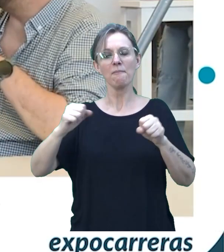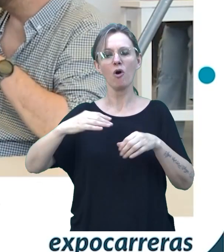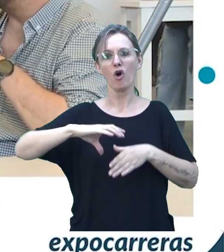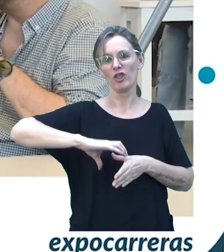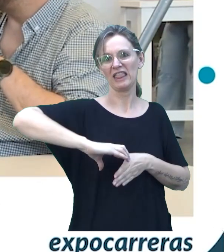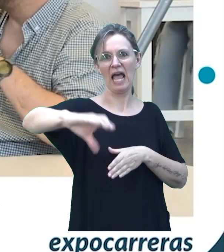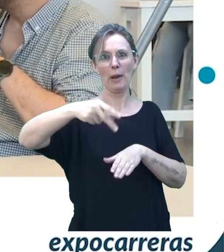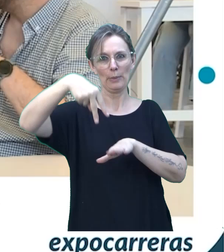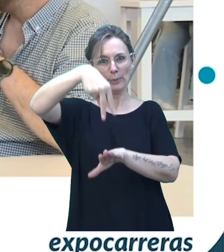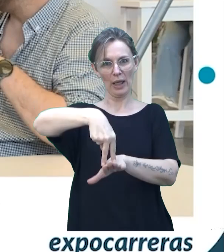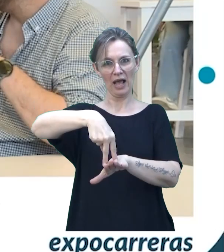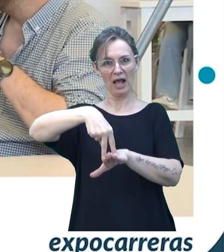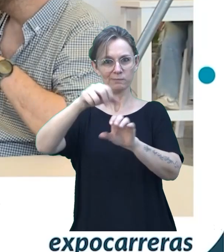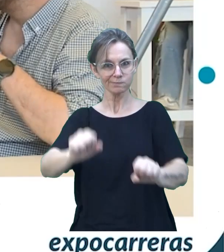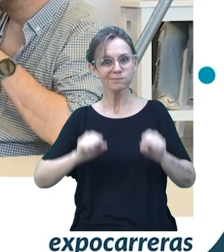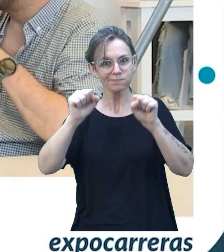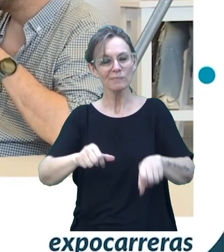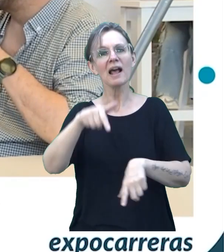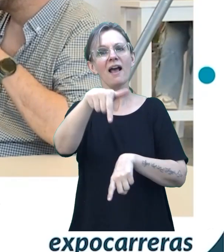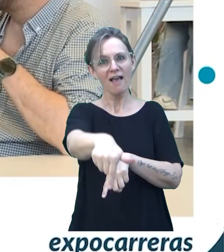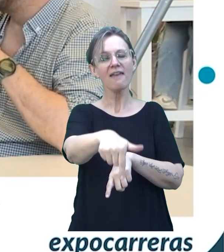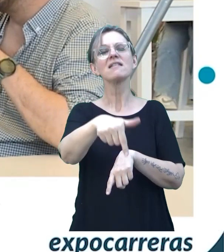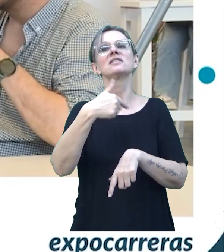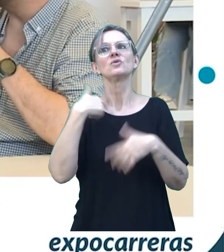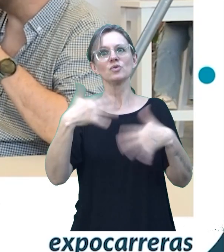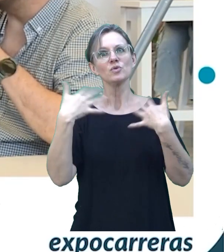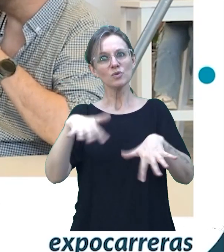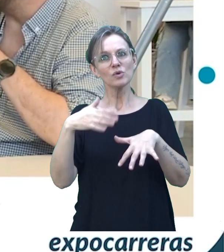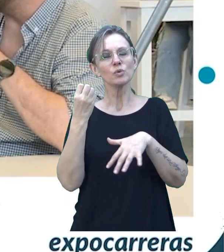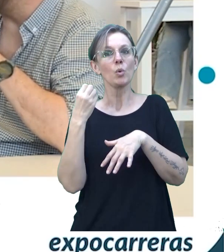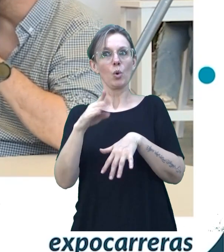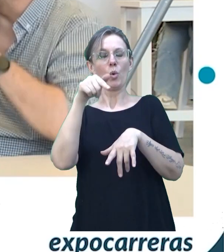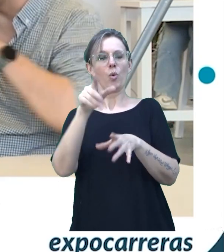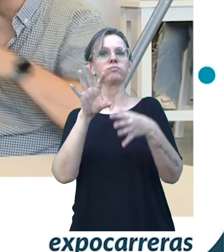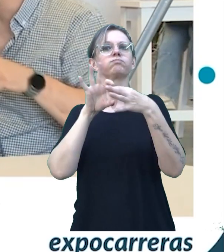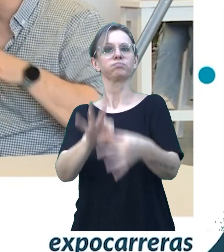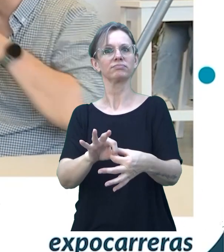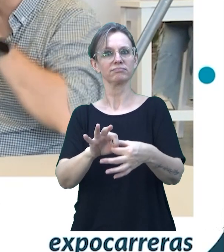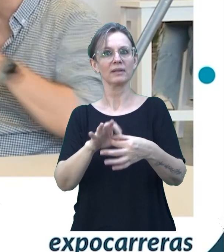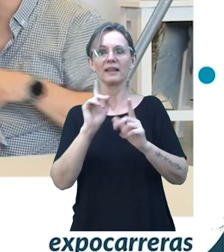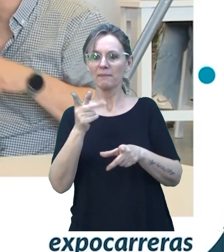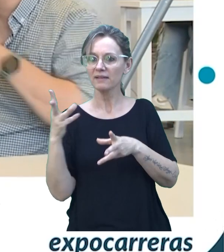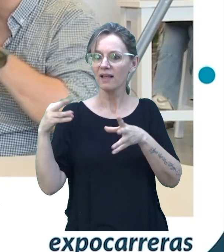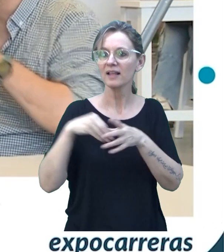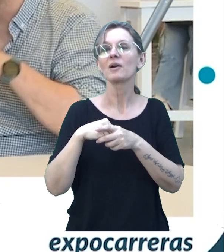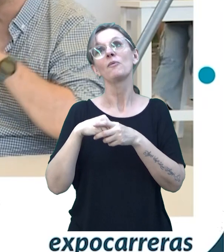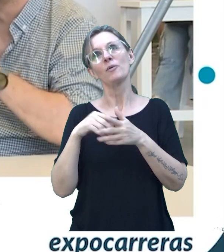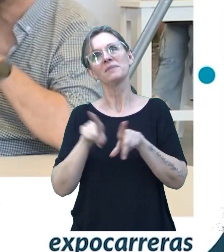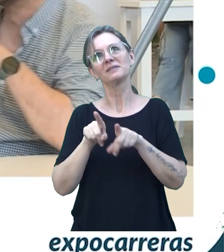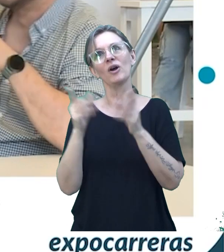en el Club Náutico de Zopardo y la verdad que tener esa actividad extra Es una metáfora de ser estudiante, remar. Remarla, remar.